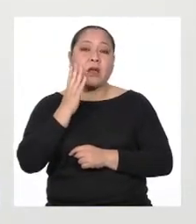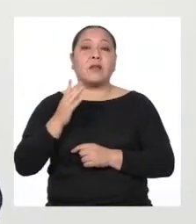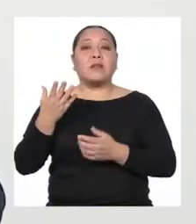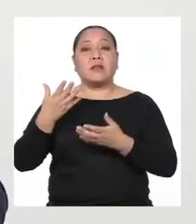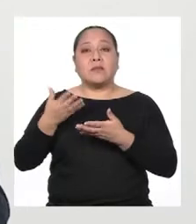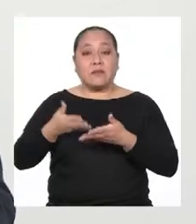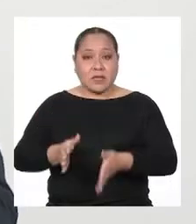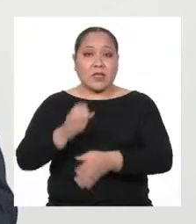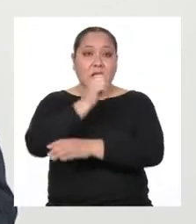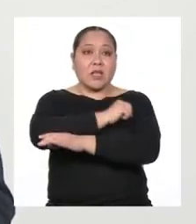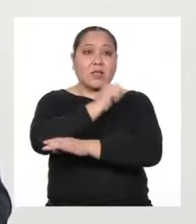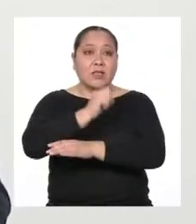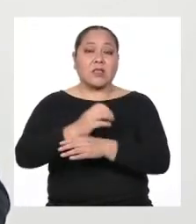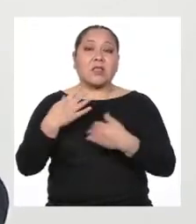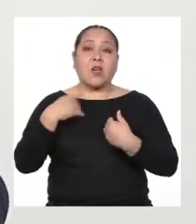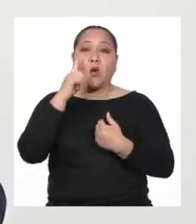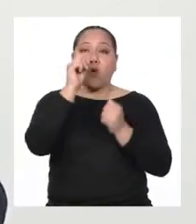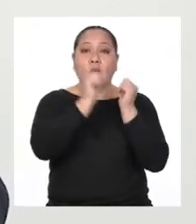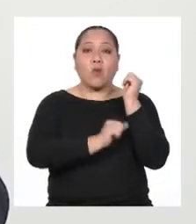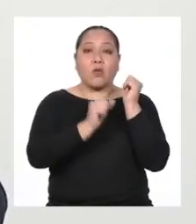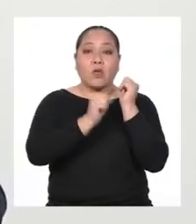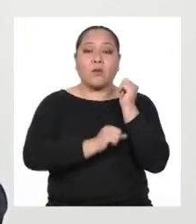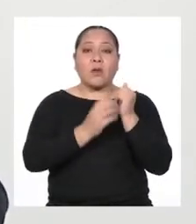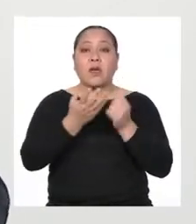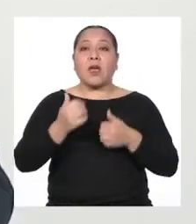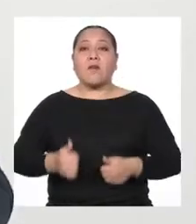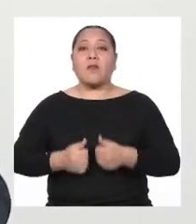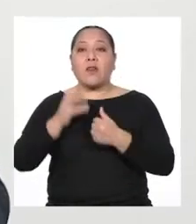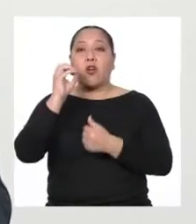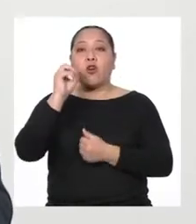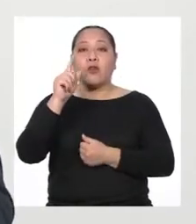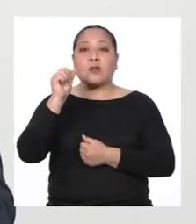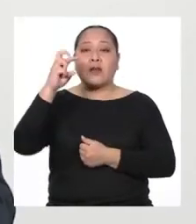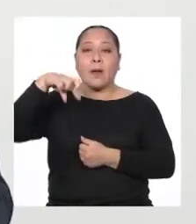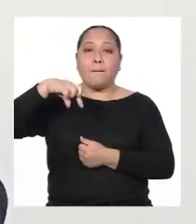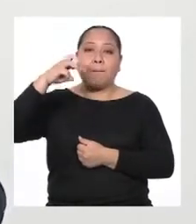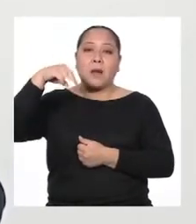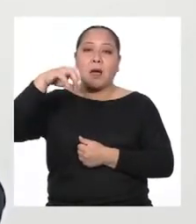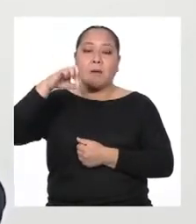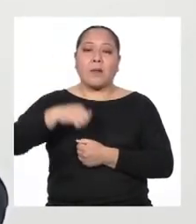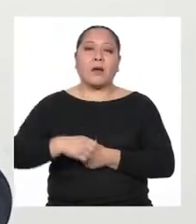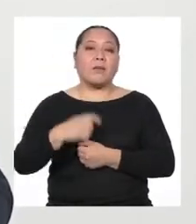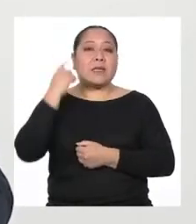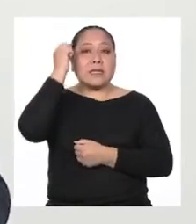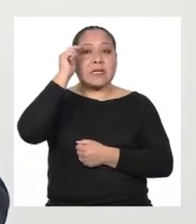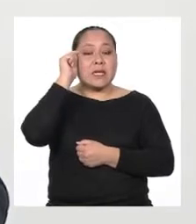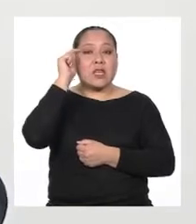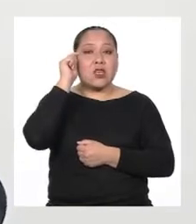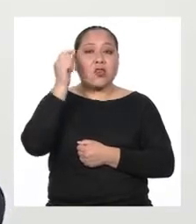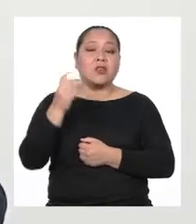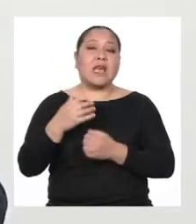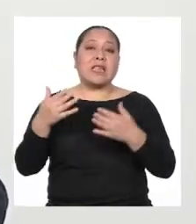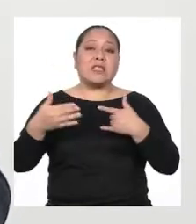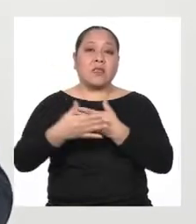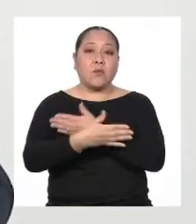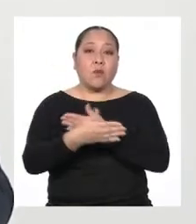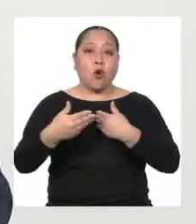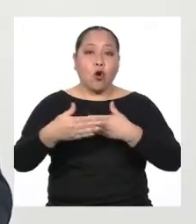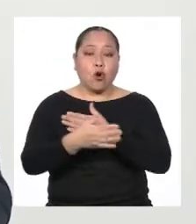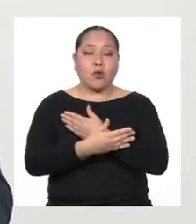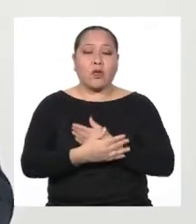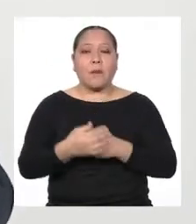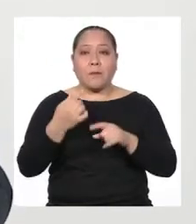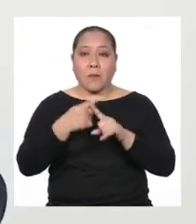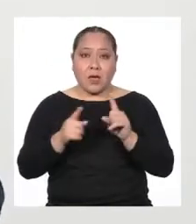sierra Tengo un solo hermano que vive en Oxapampa Tengo tíos en Chimbote Pero además de eso Me